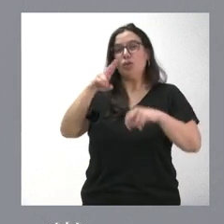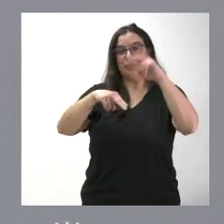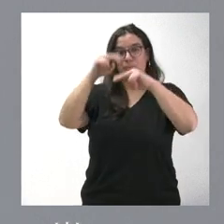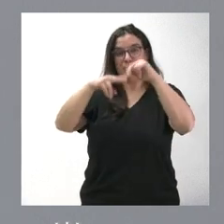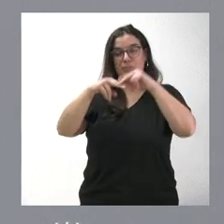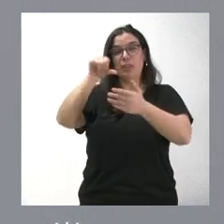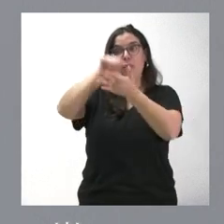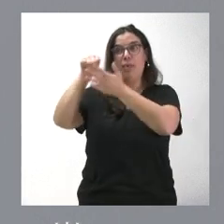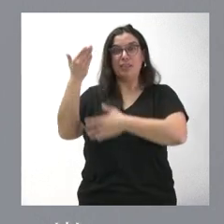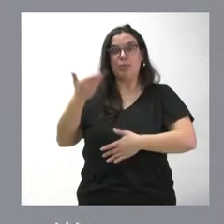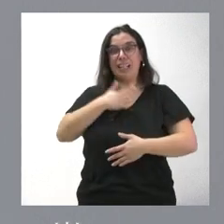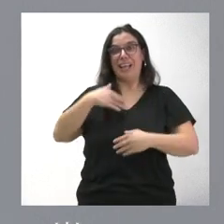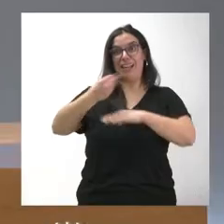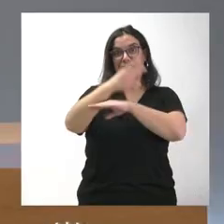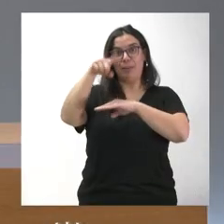ciudades de nuestra comunidad autónoma.